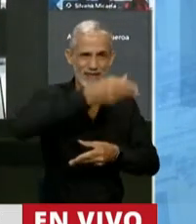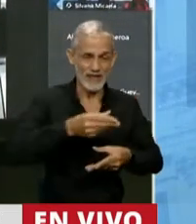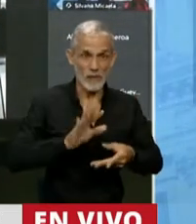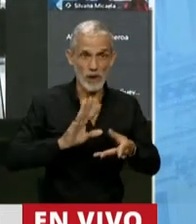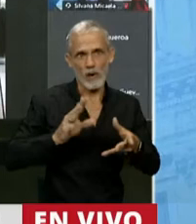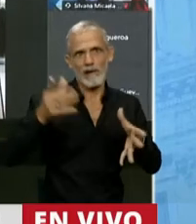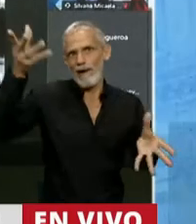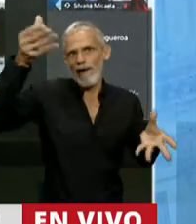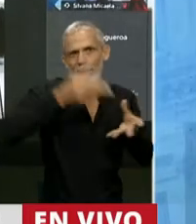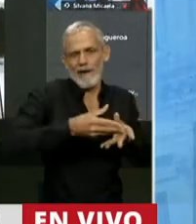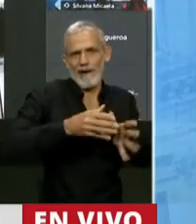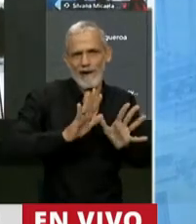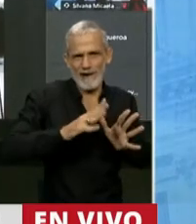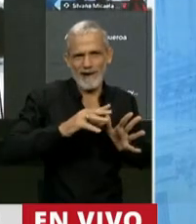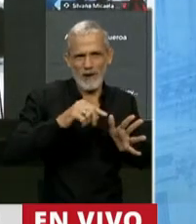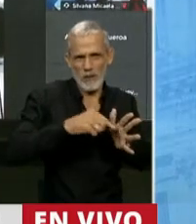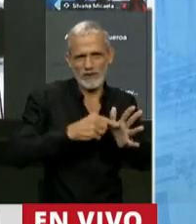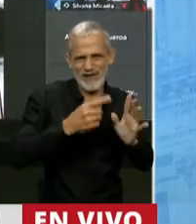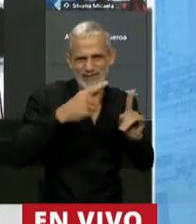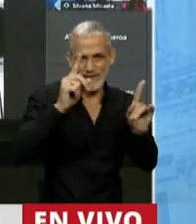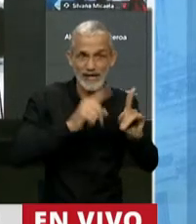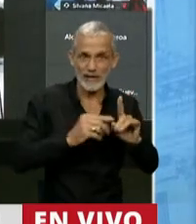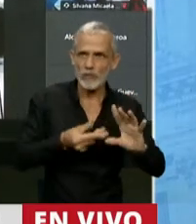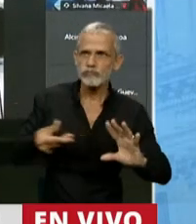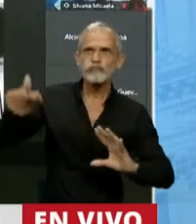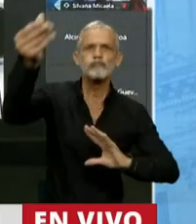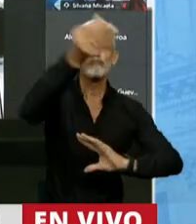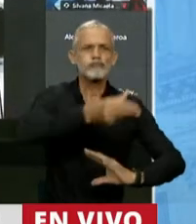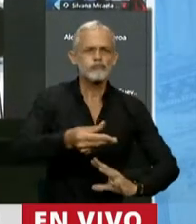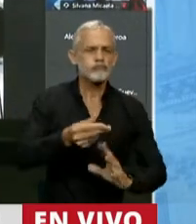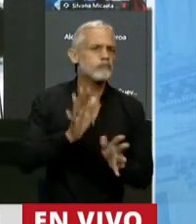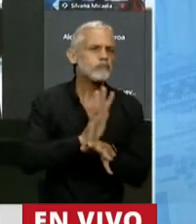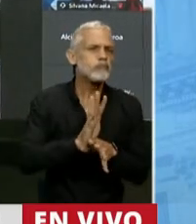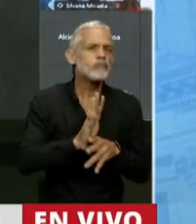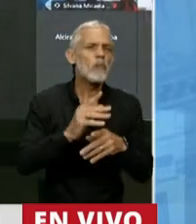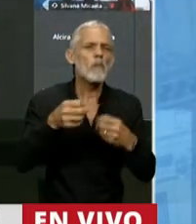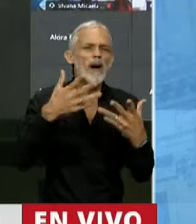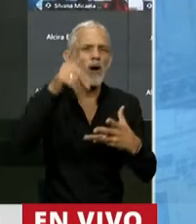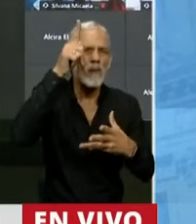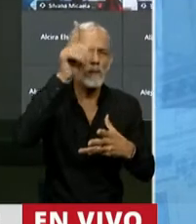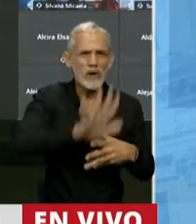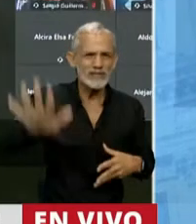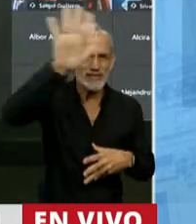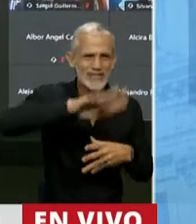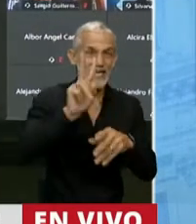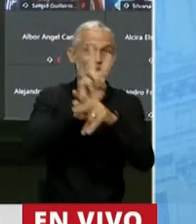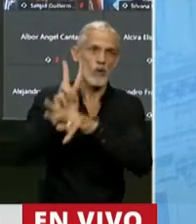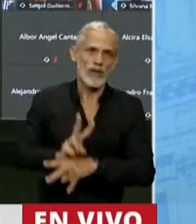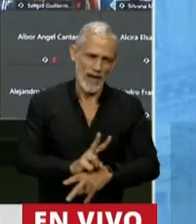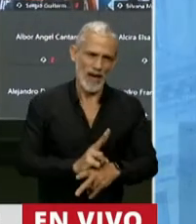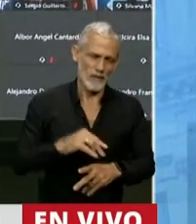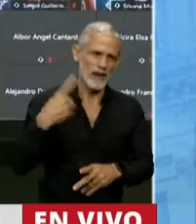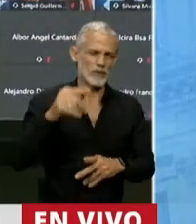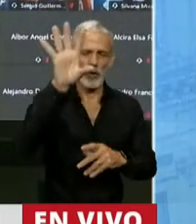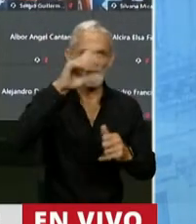federalismo hacia el interior de nuestro país significa mejorar en seguridad para el resto del país, significa mejorar